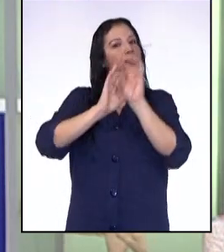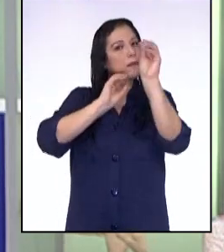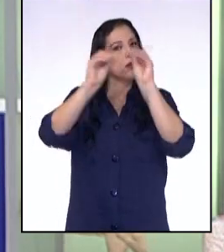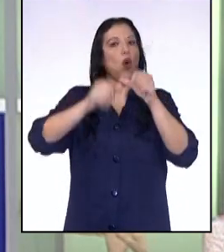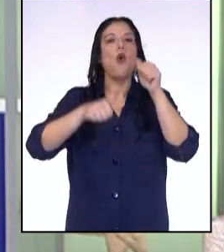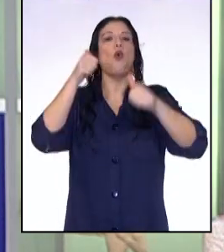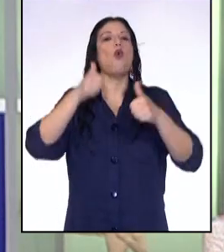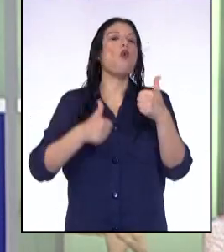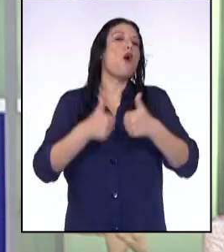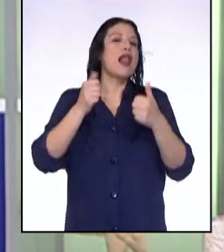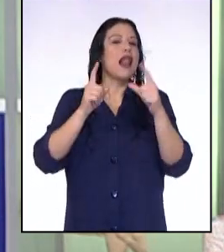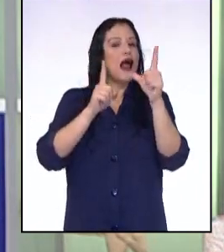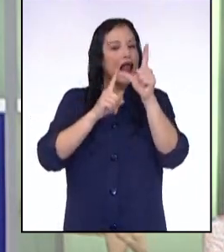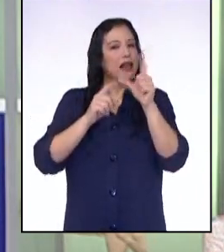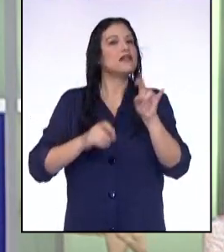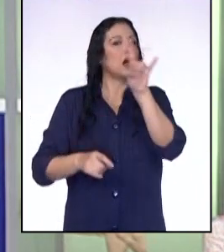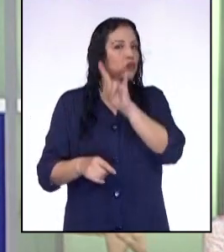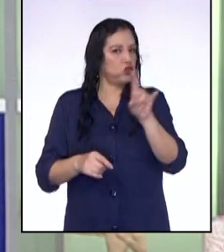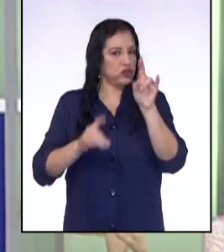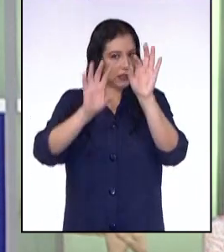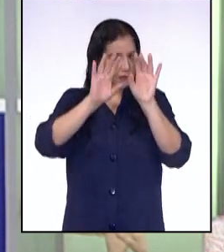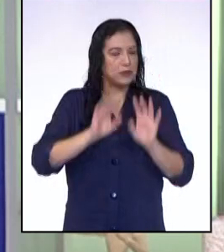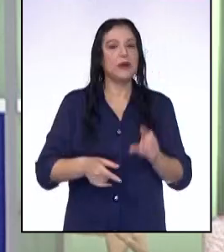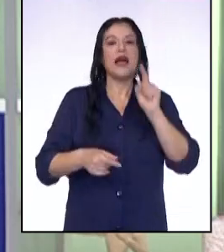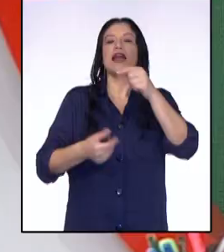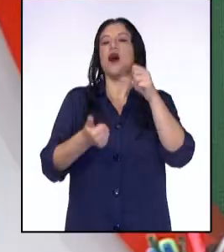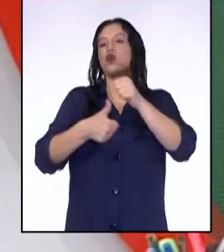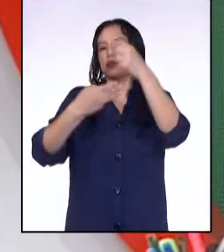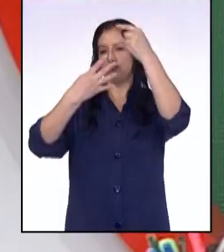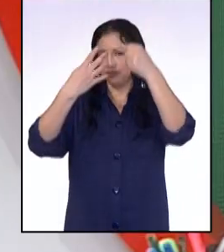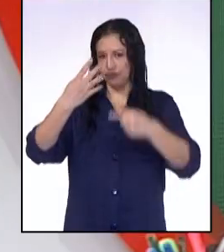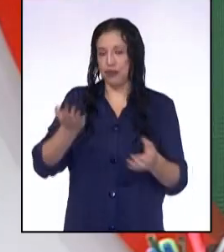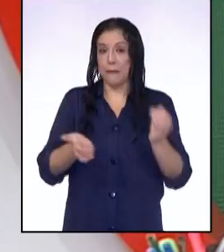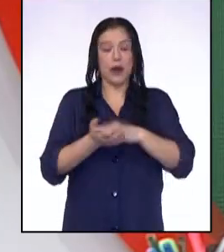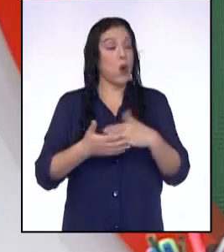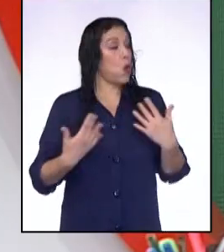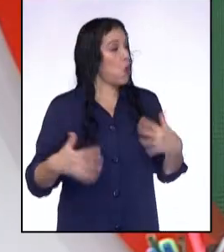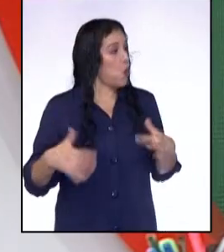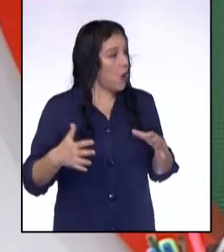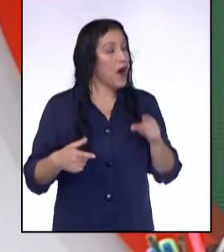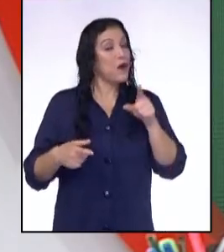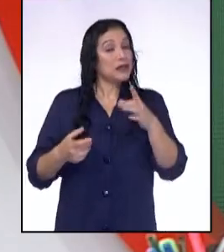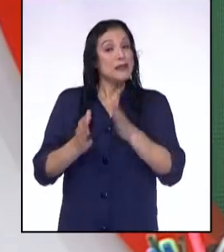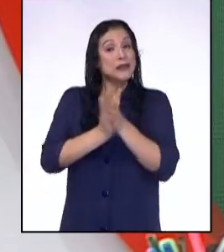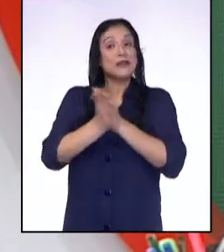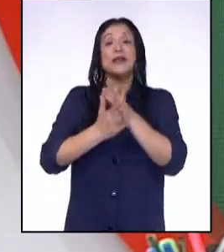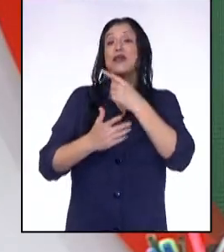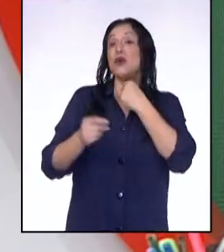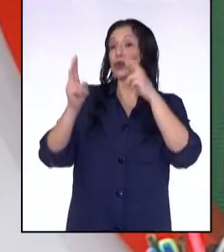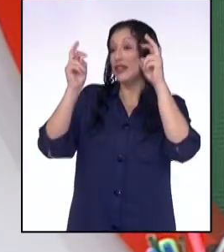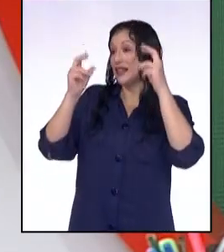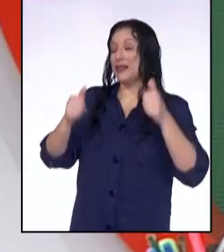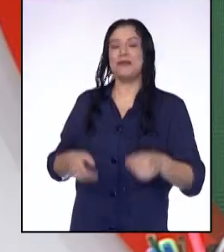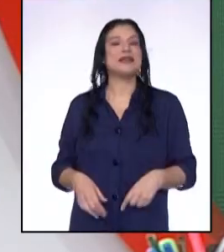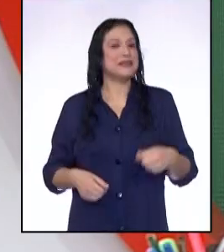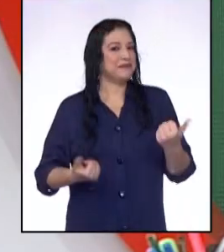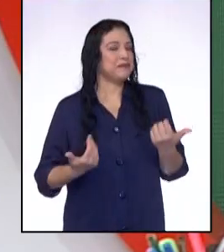el tipo de letra que utilizaremos, entre otros detalles más. ¡Ah, su! Parece que te gusta mucho el tema.